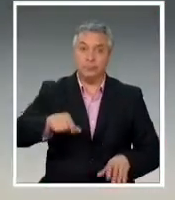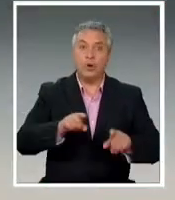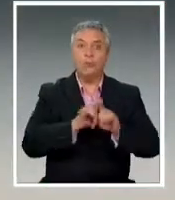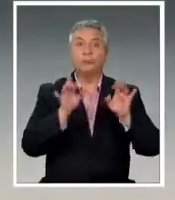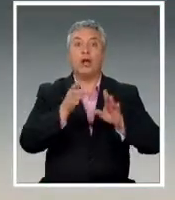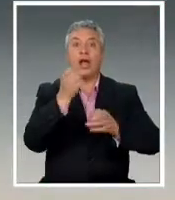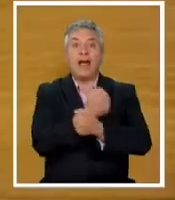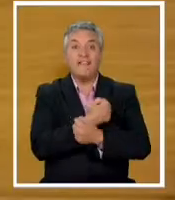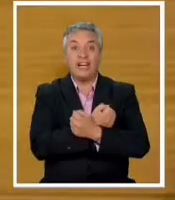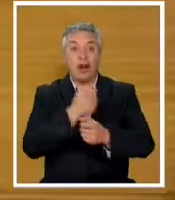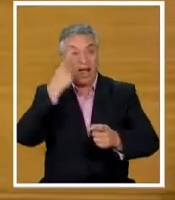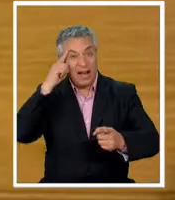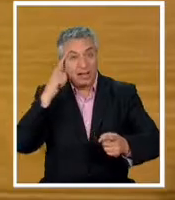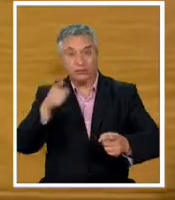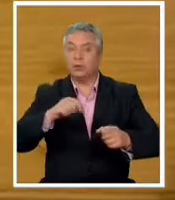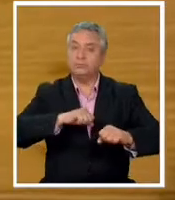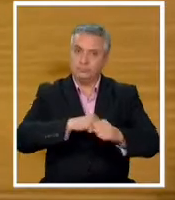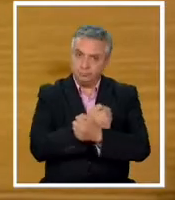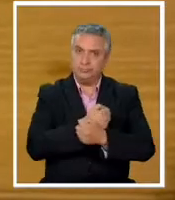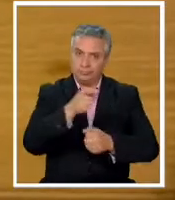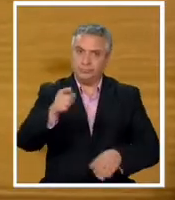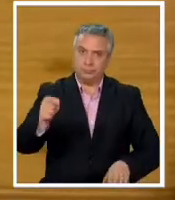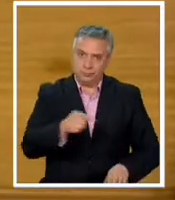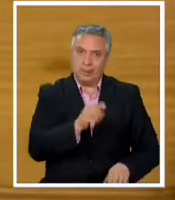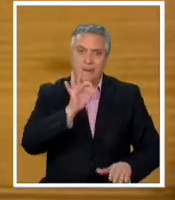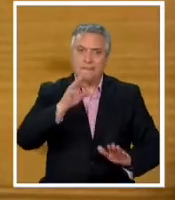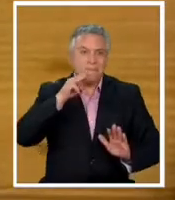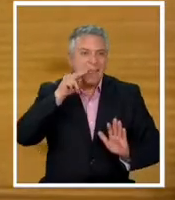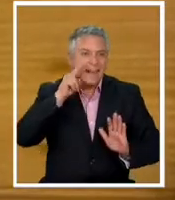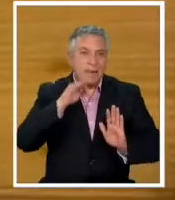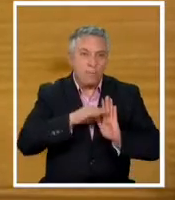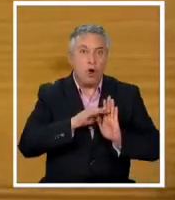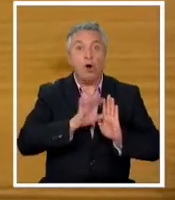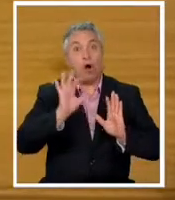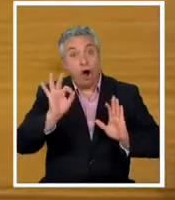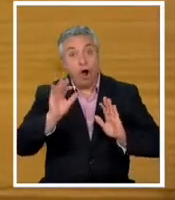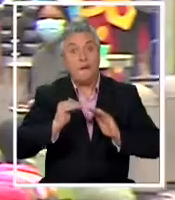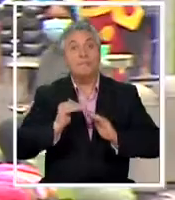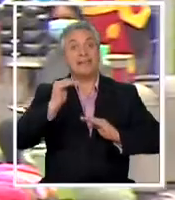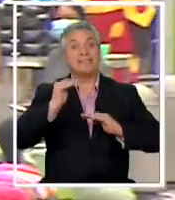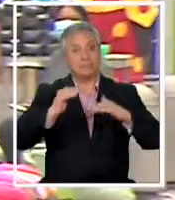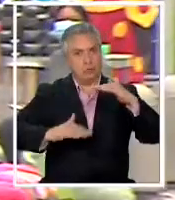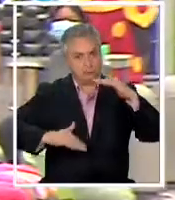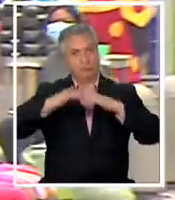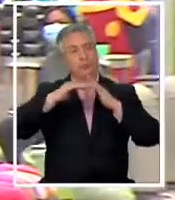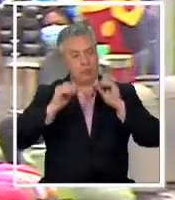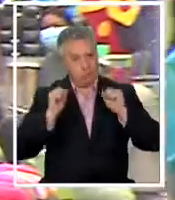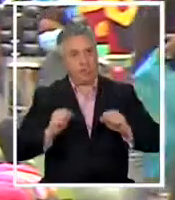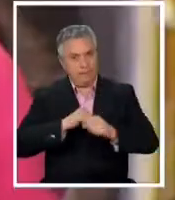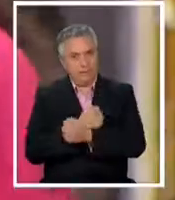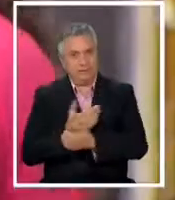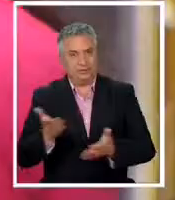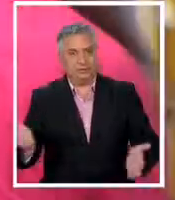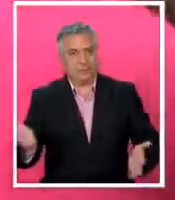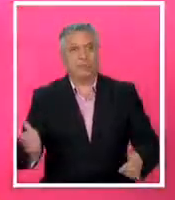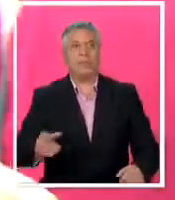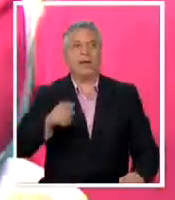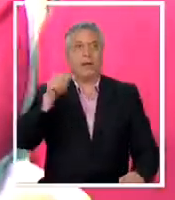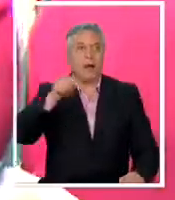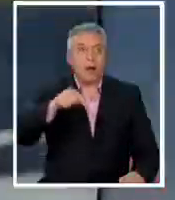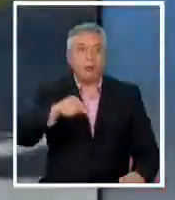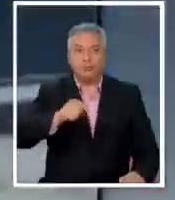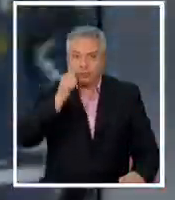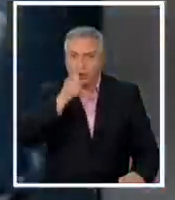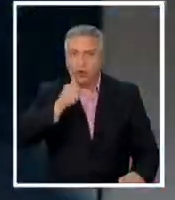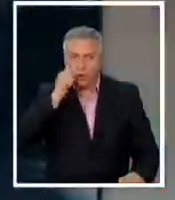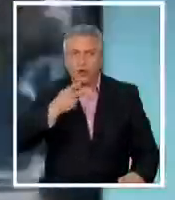carabineros en funciones con las penas de presidio menor en su grado mínimo hasta presidio mayor en su grado máximo coquimbanos aseguran que cada día es más habitual